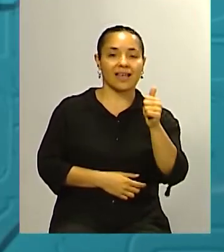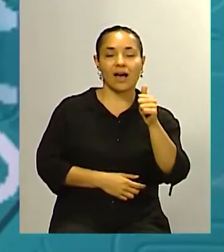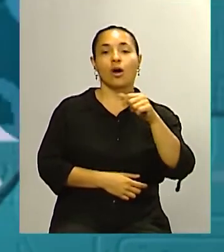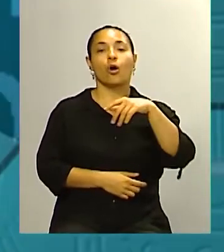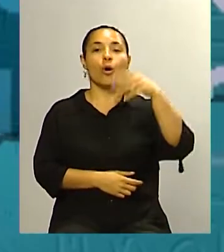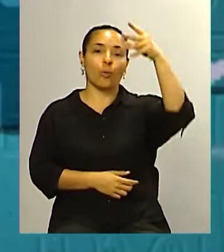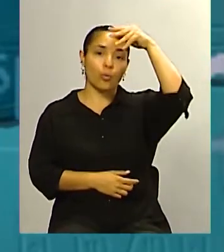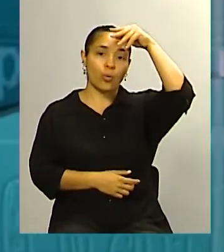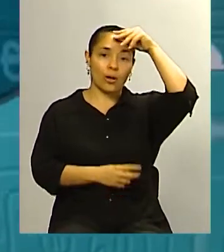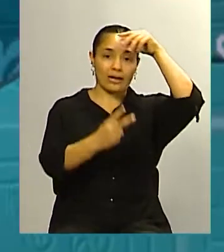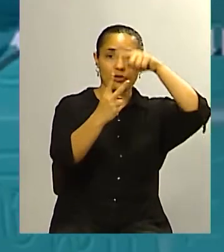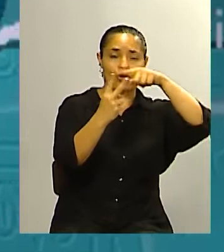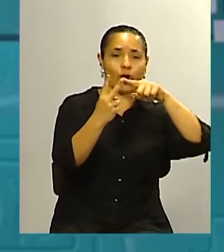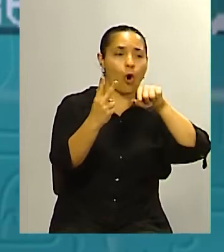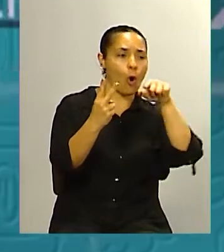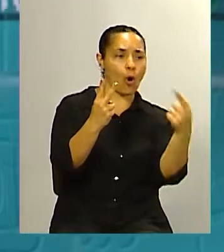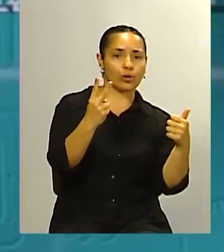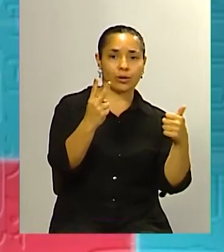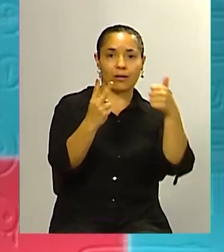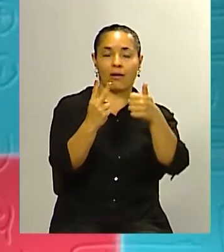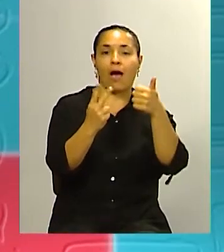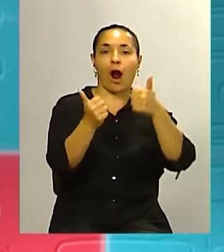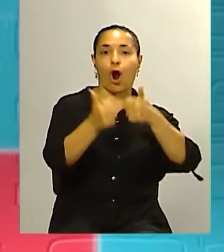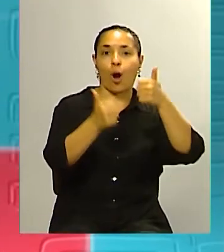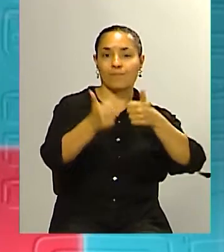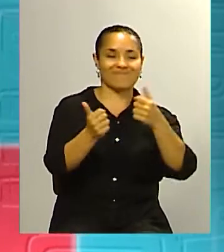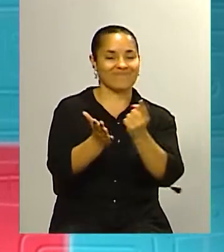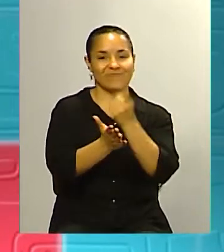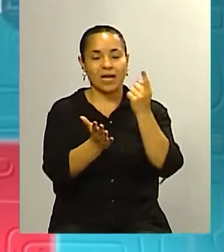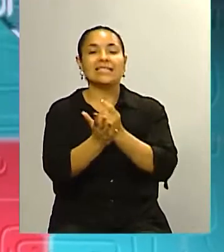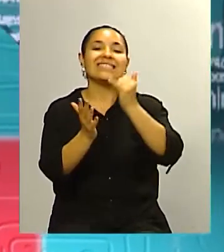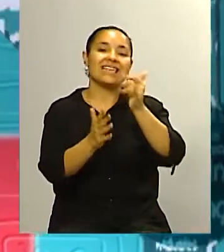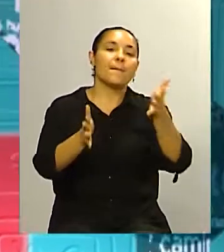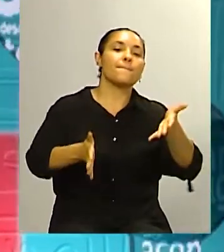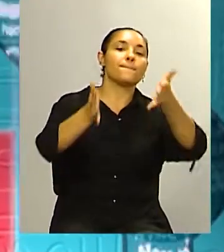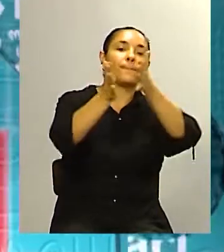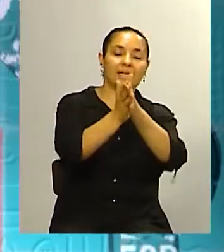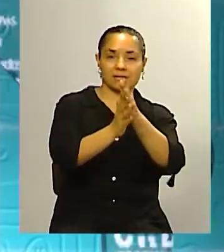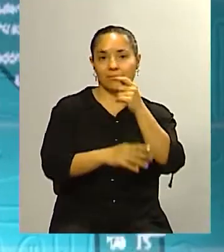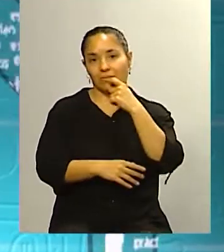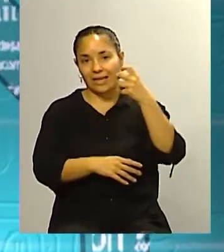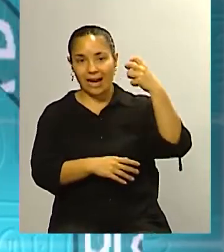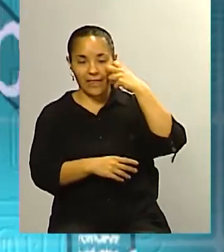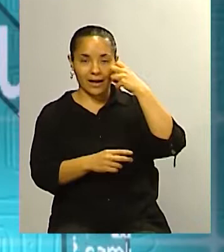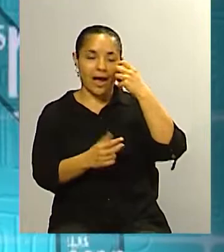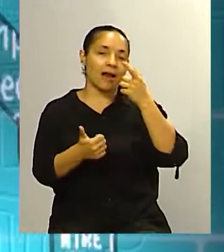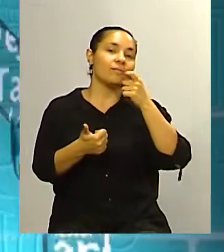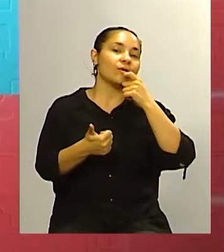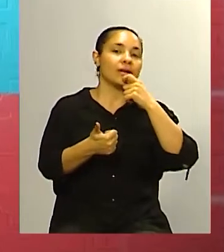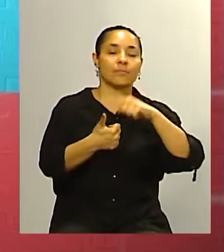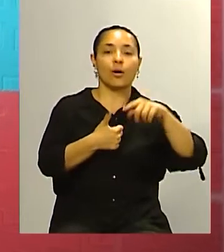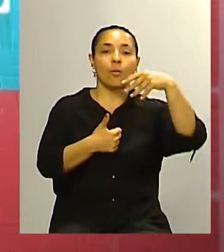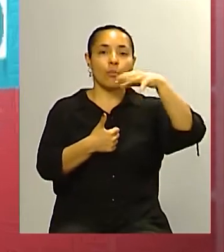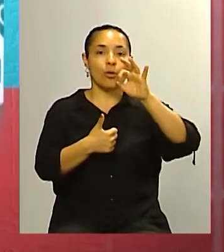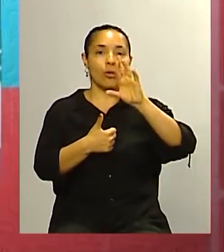a Patricia Bullrich sí pueden complementar fórmulas mixtas ¿no? de unas promas un radical como es el caso por ejemplo de Gerardo